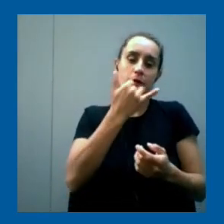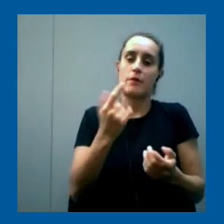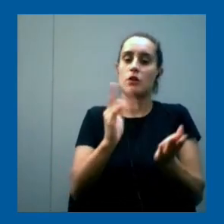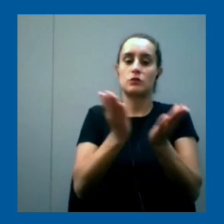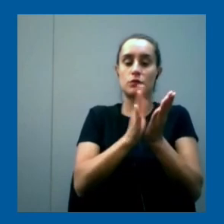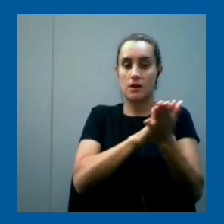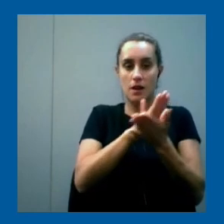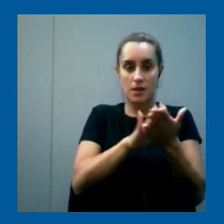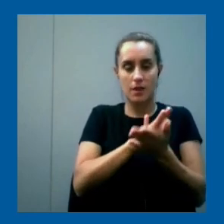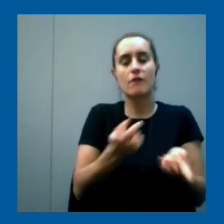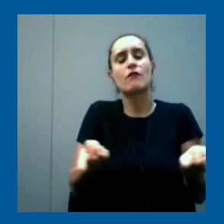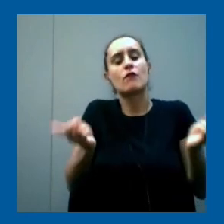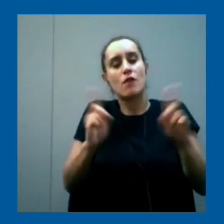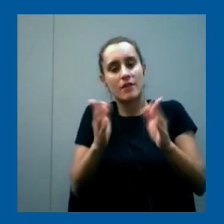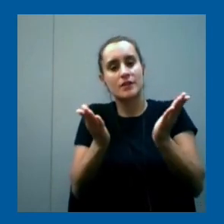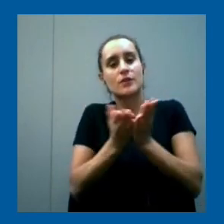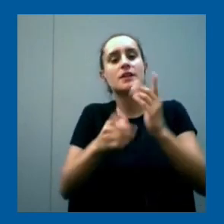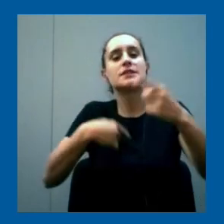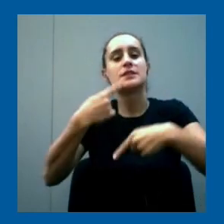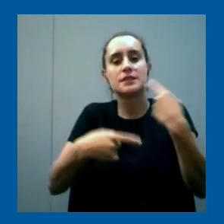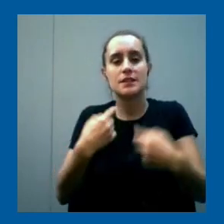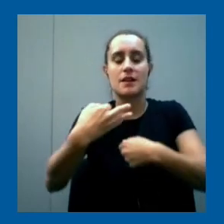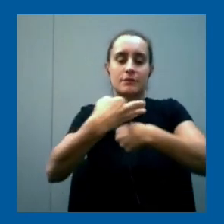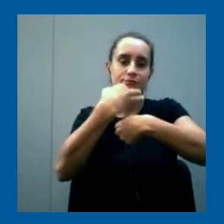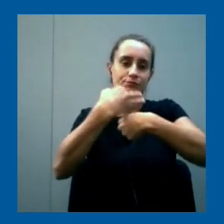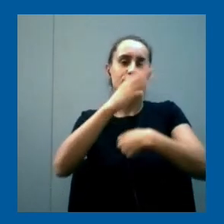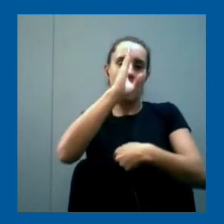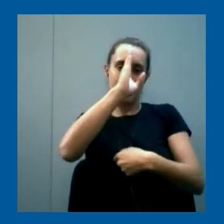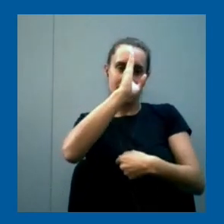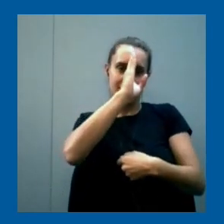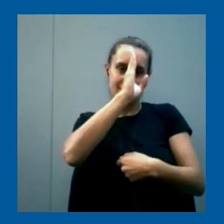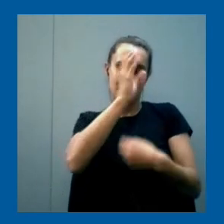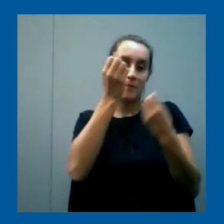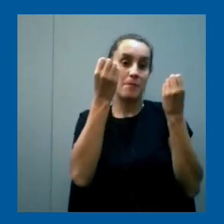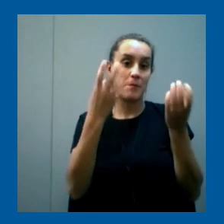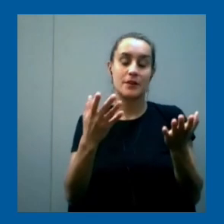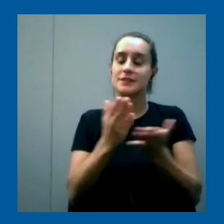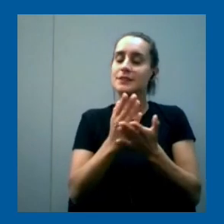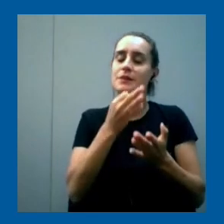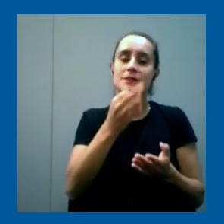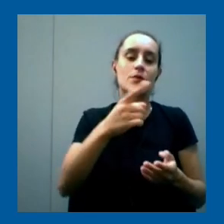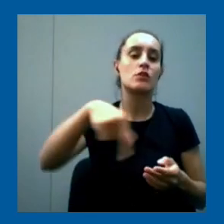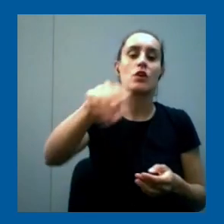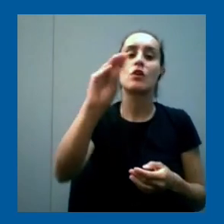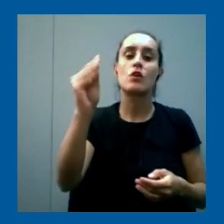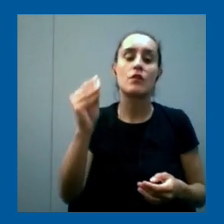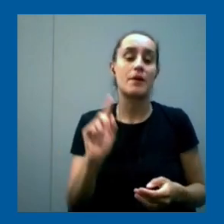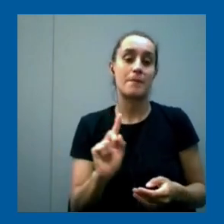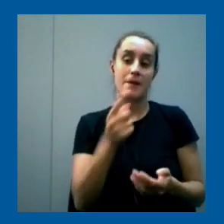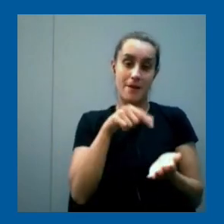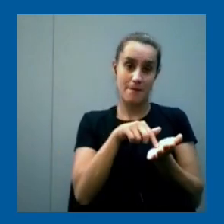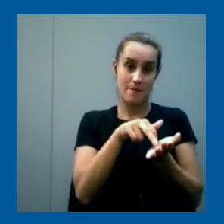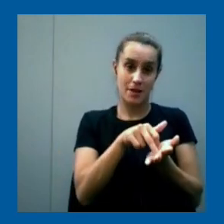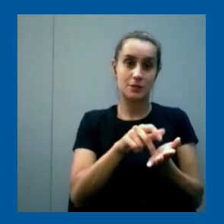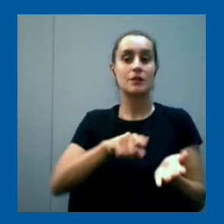que vuelvan a estudiar y que sigan formándose. Porque esto es, como siempre le decimos a los jóvenes, es un primer paso, pero la